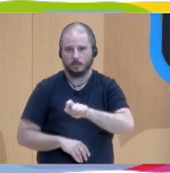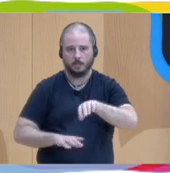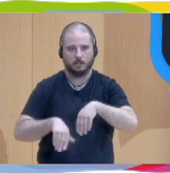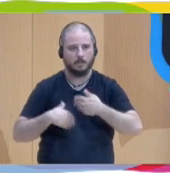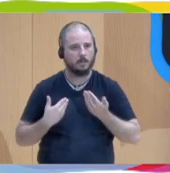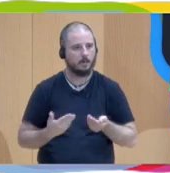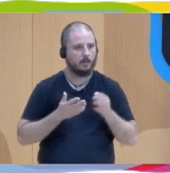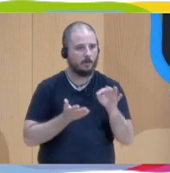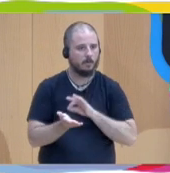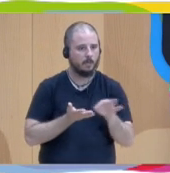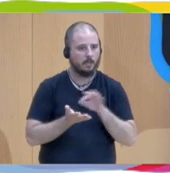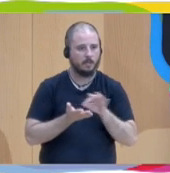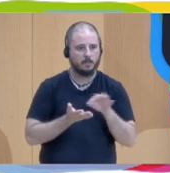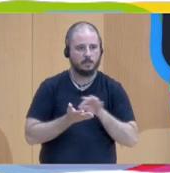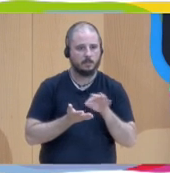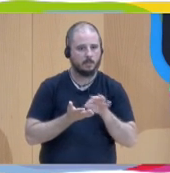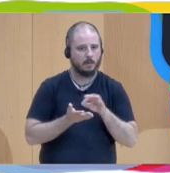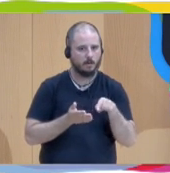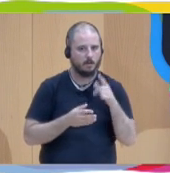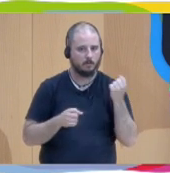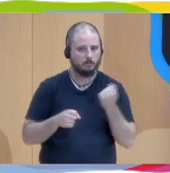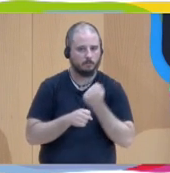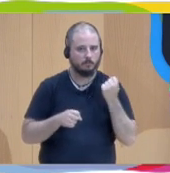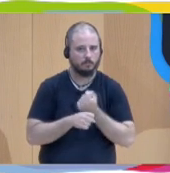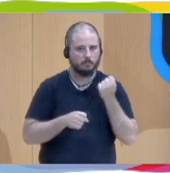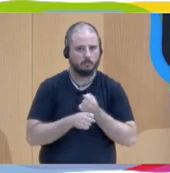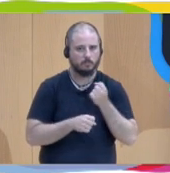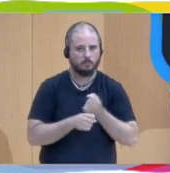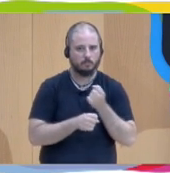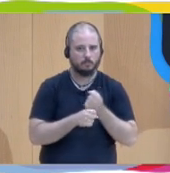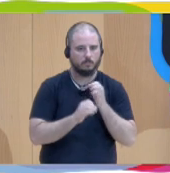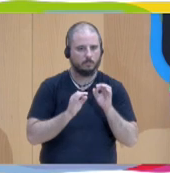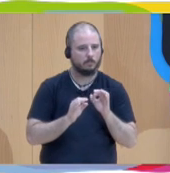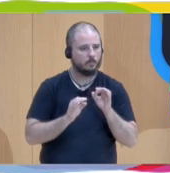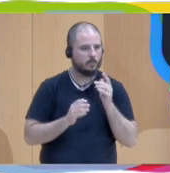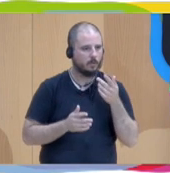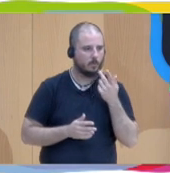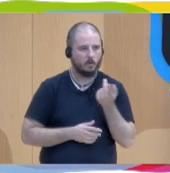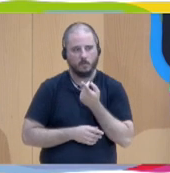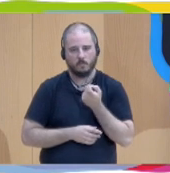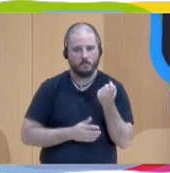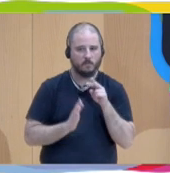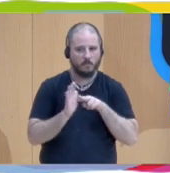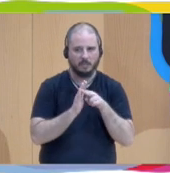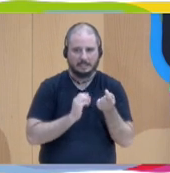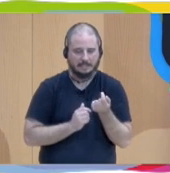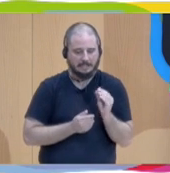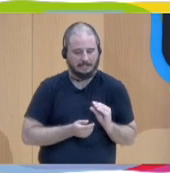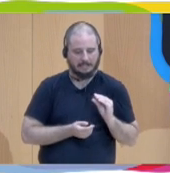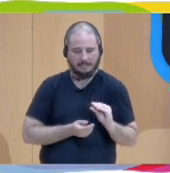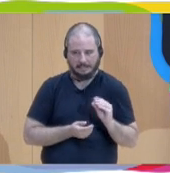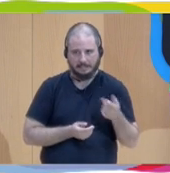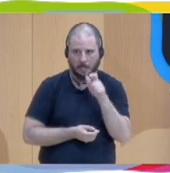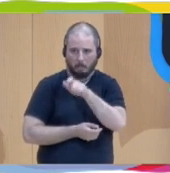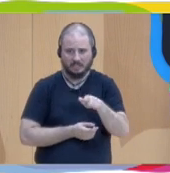los servicios trabajan con falta de recursos personales